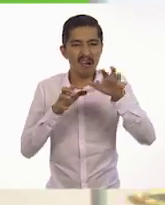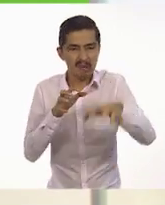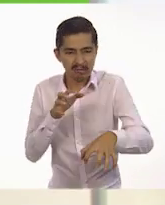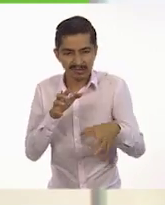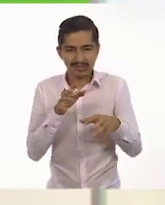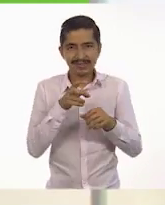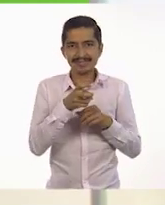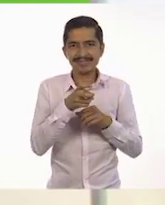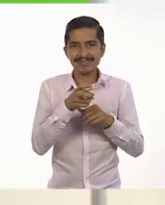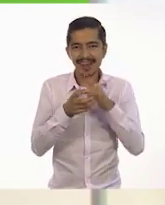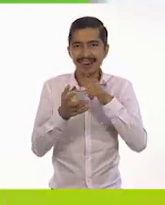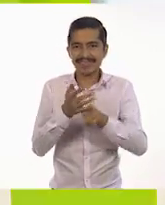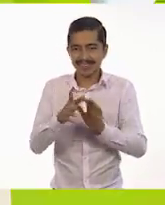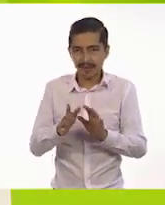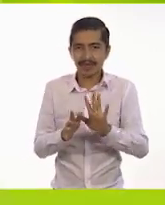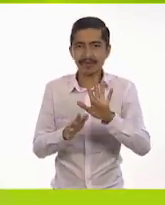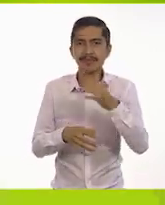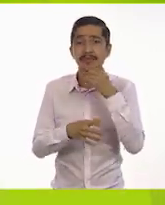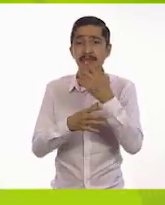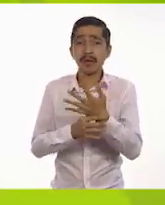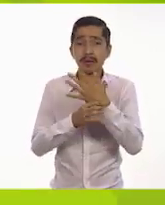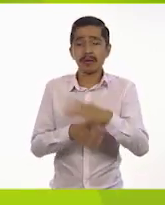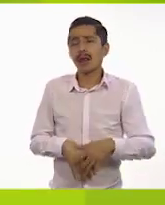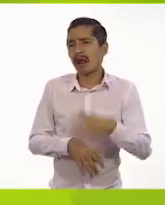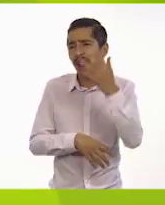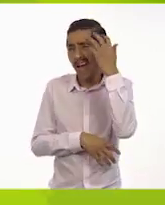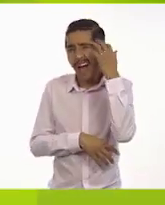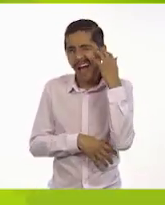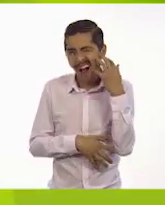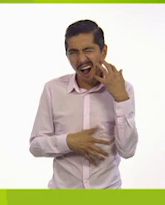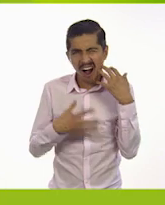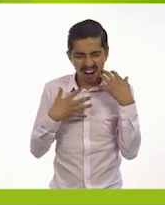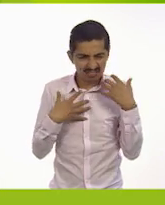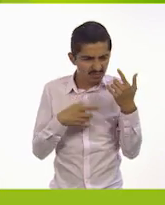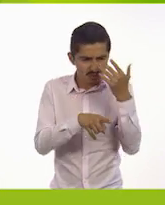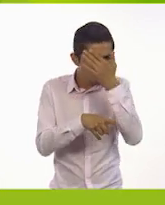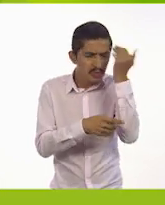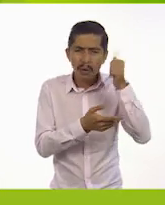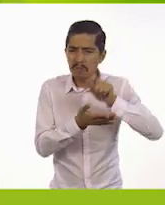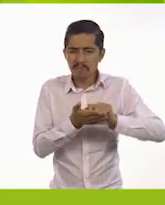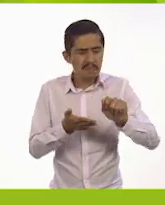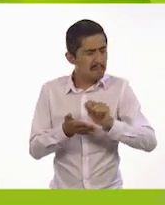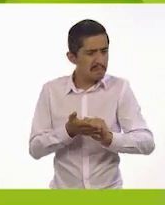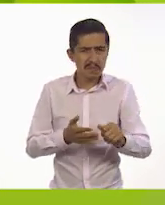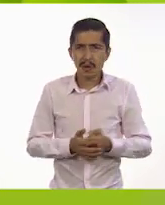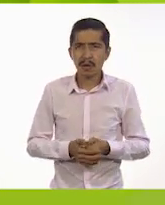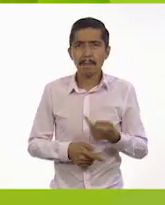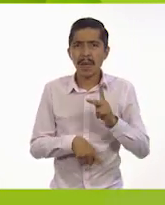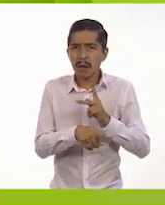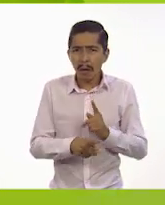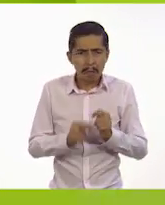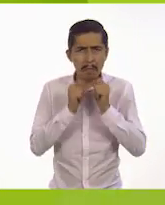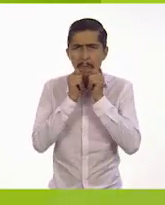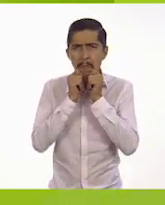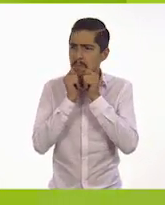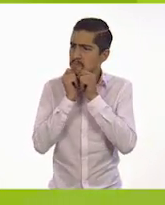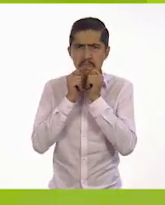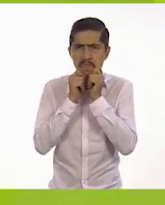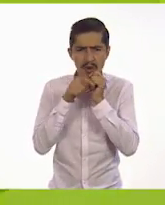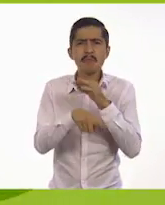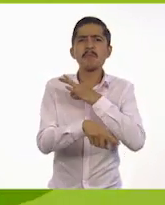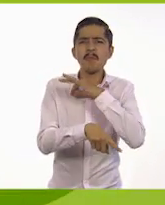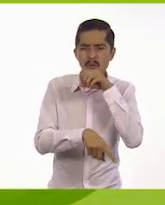Muy bien. Dice así. El león no sabía escribir, pero eso no le importaba. Podía